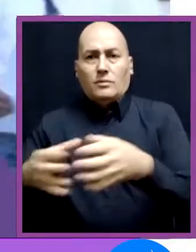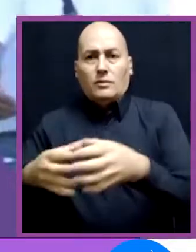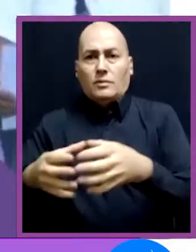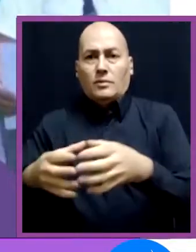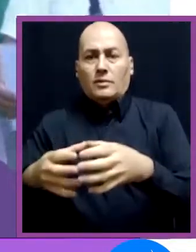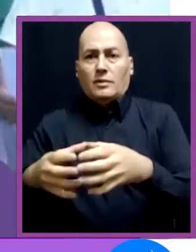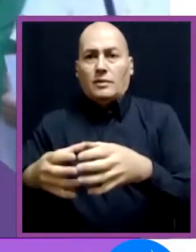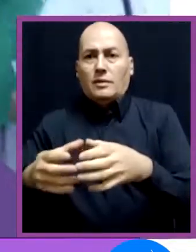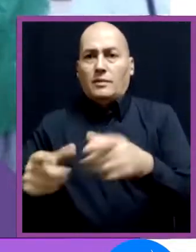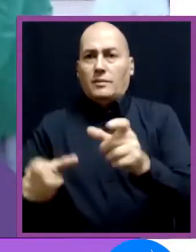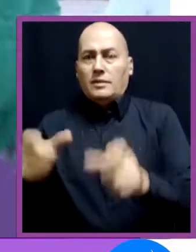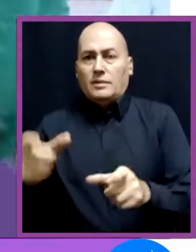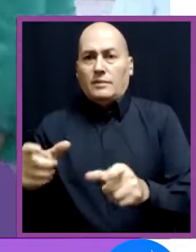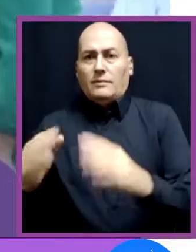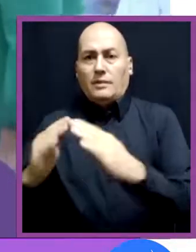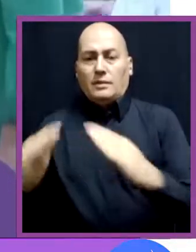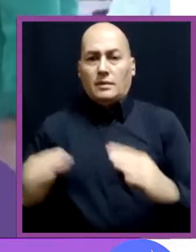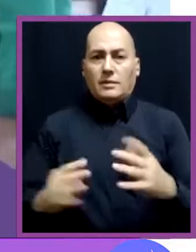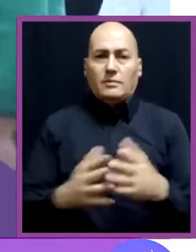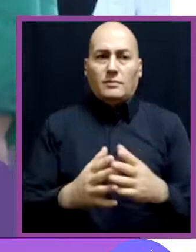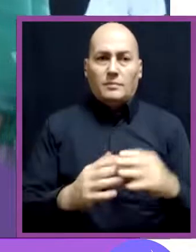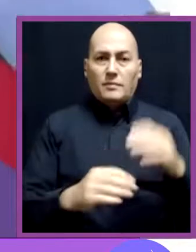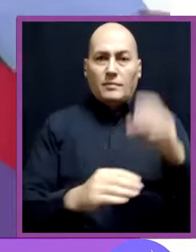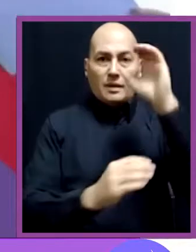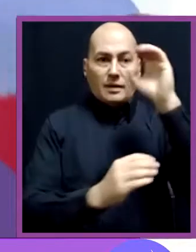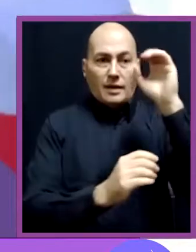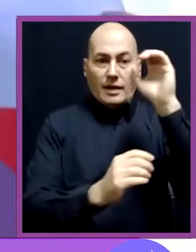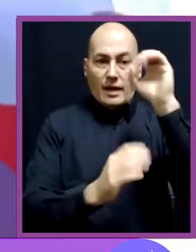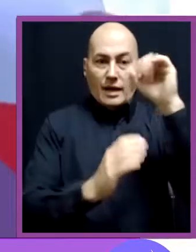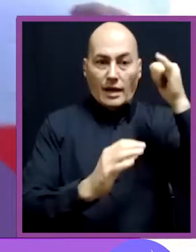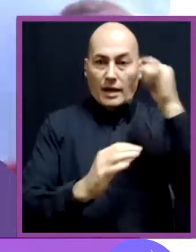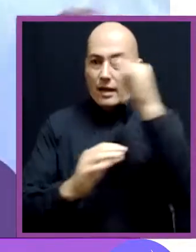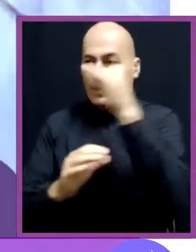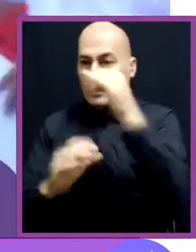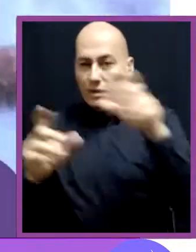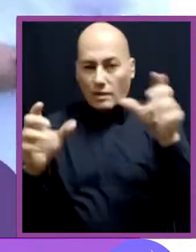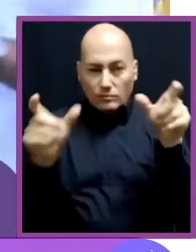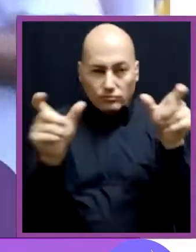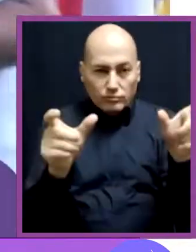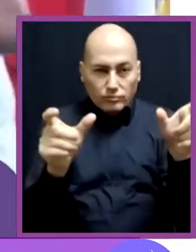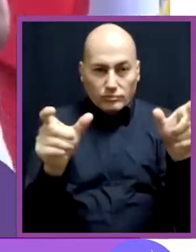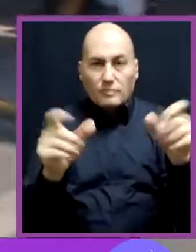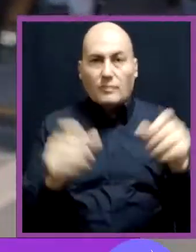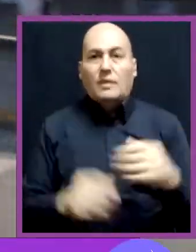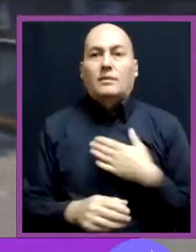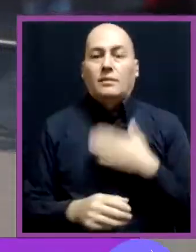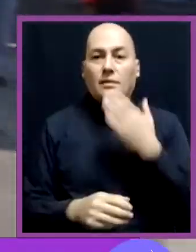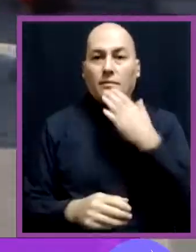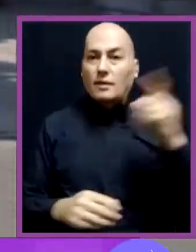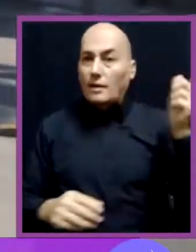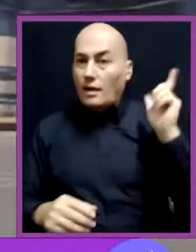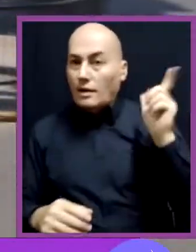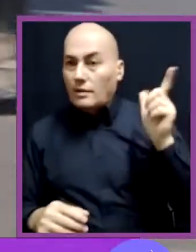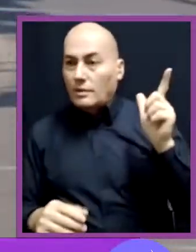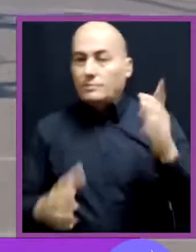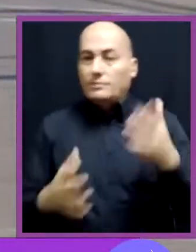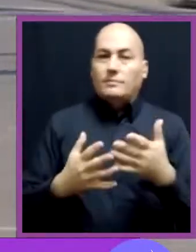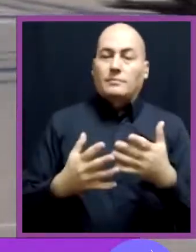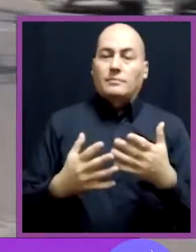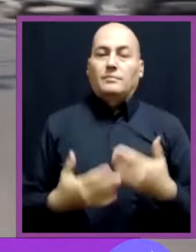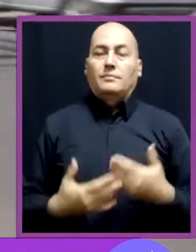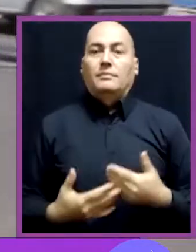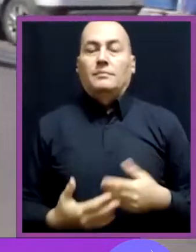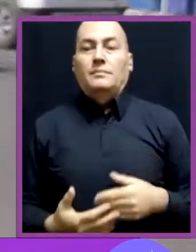proyectos con cámaras de televigilancia, luminarias y alarmas comunitarias. Nos propusimos impulsar una nueva